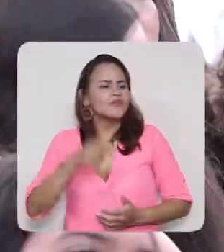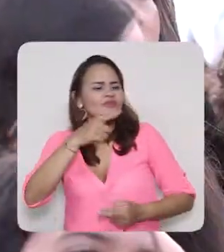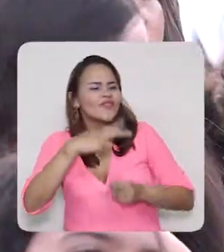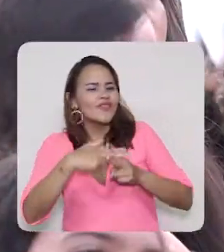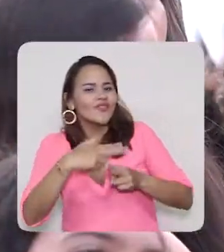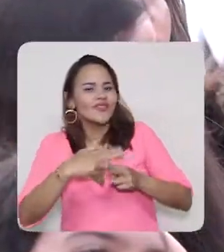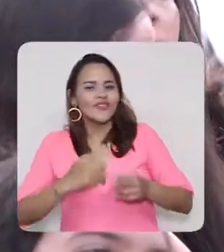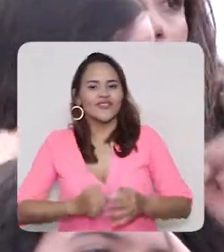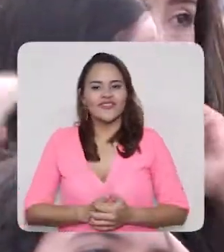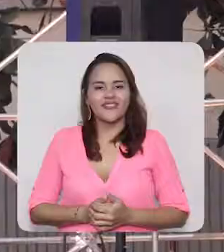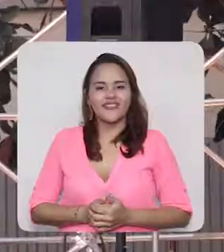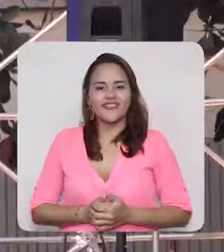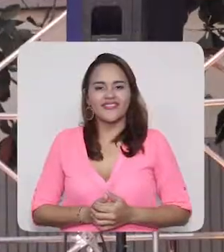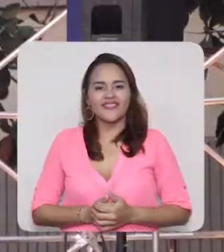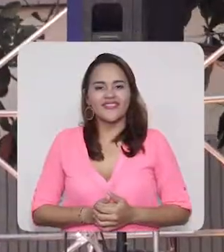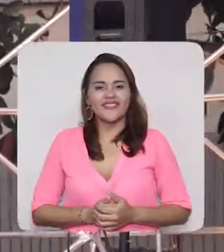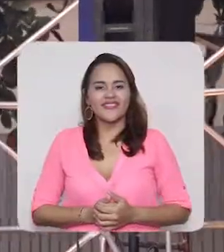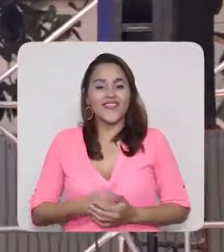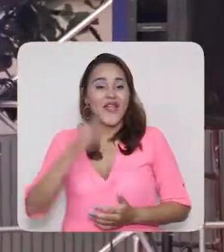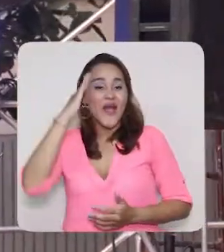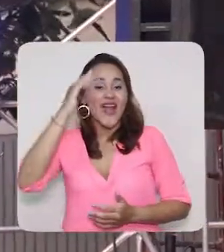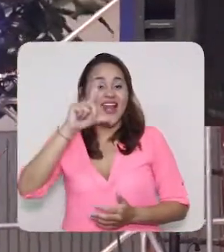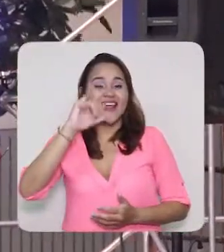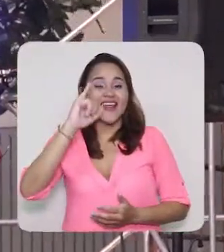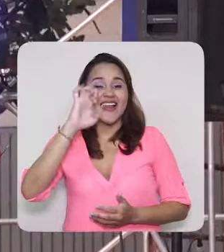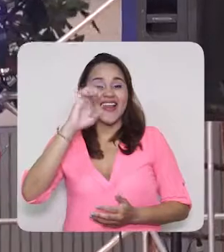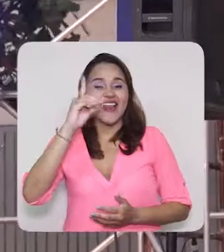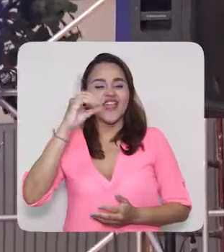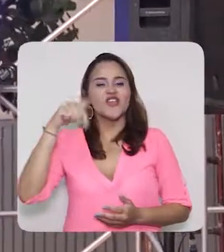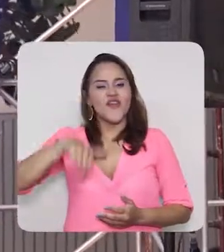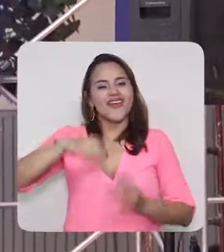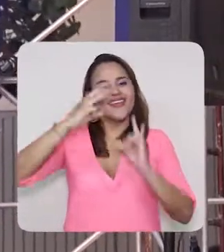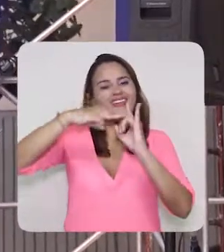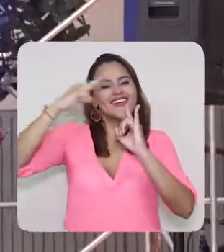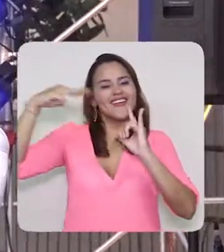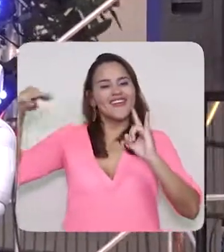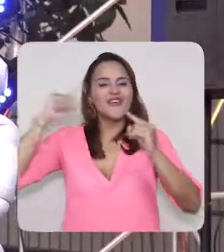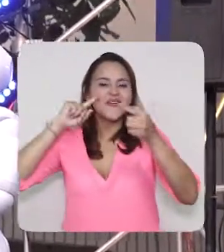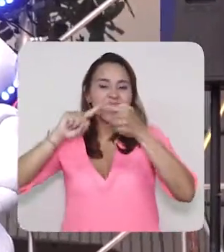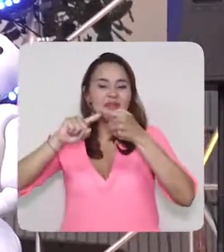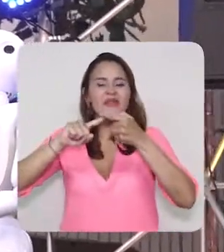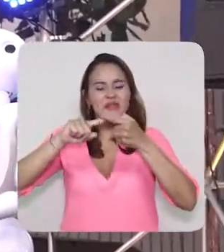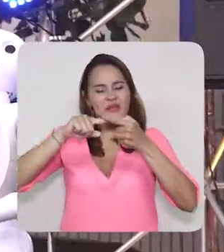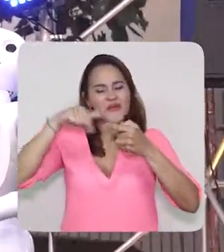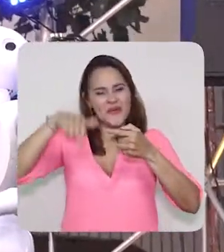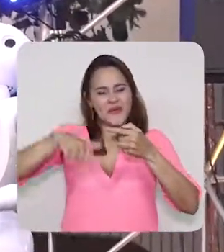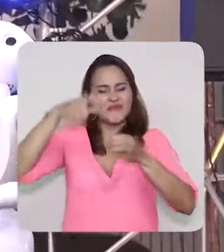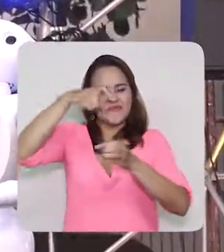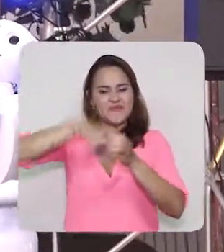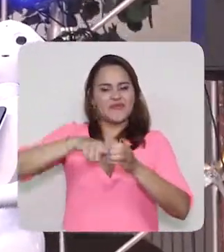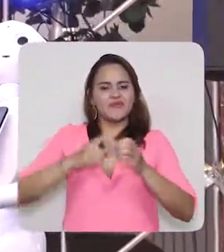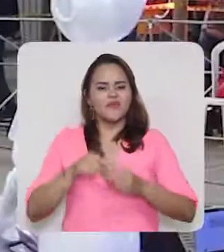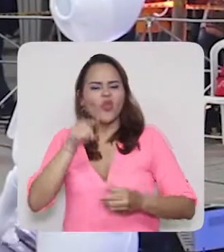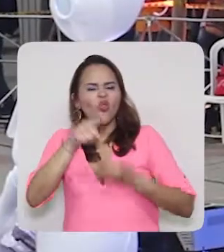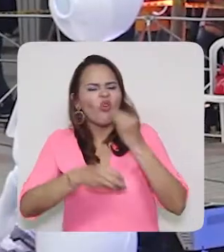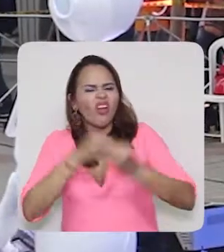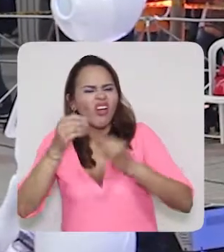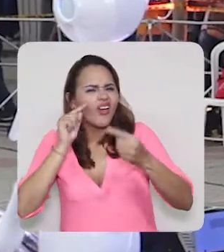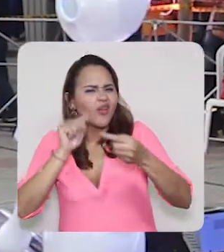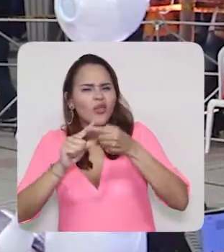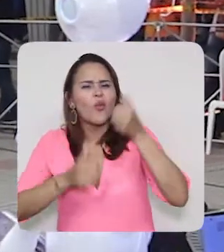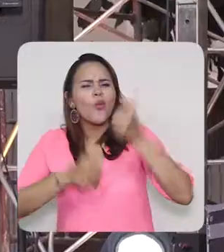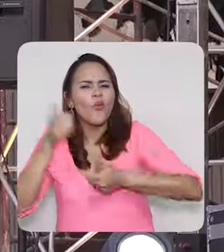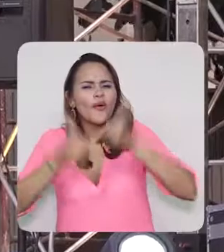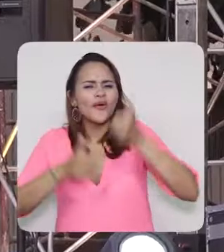¿Cómo te llamas? Me llamo Lier y pertenezco a la Universidad de Magdalena, que no soy parte de la unidad sinfonía. ¿Qué haces?